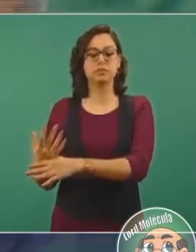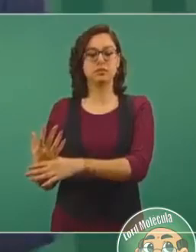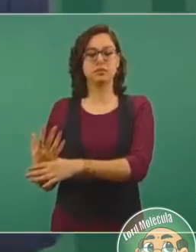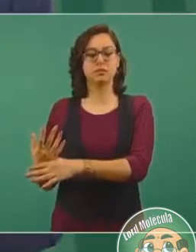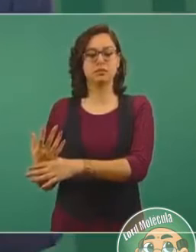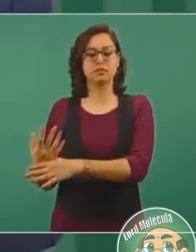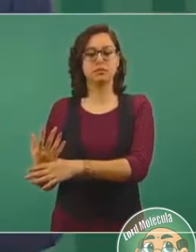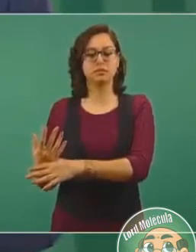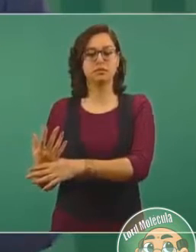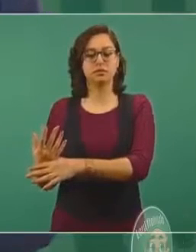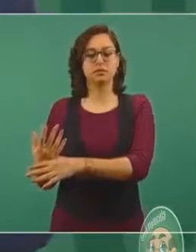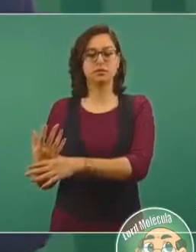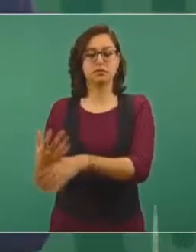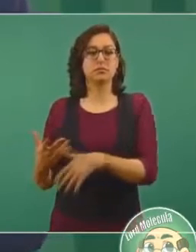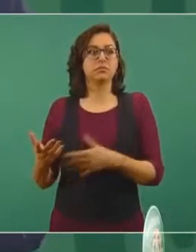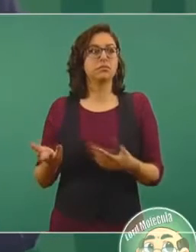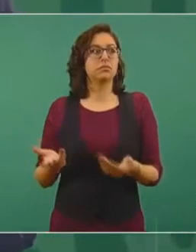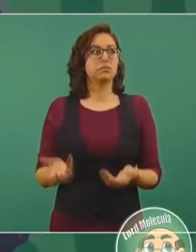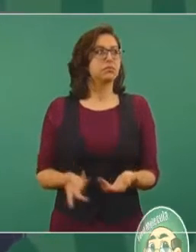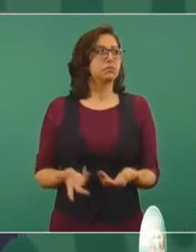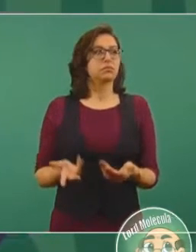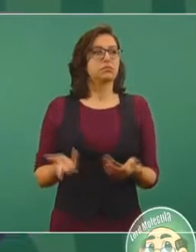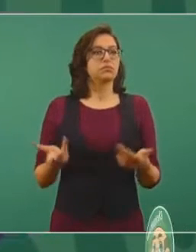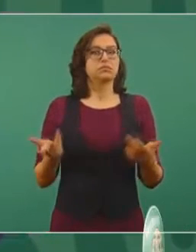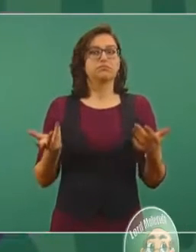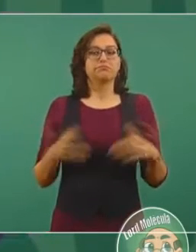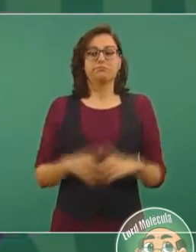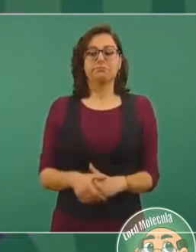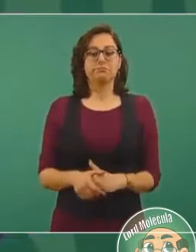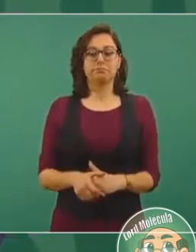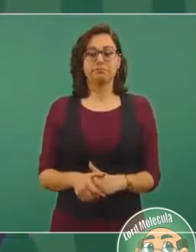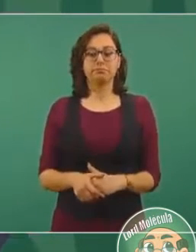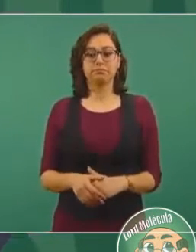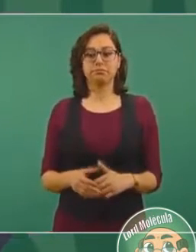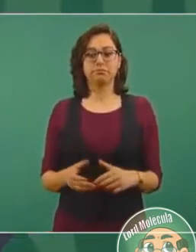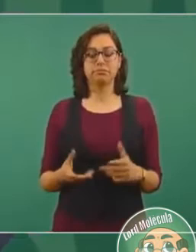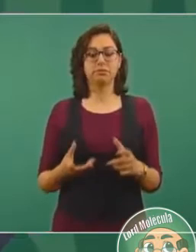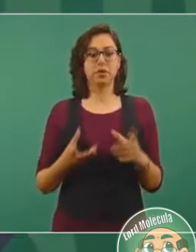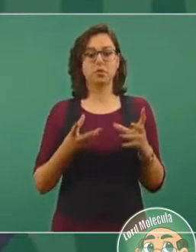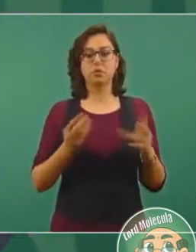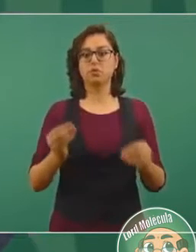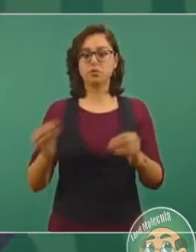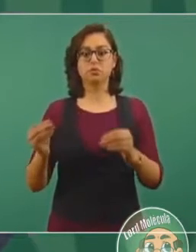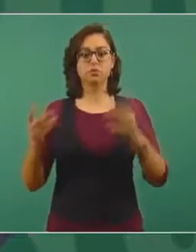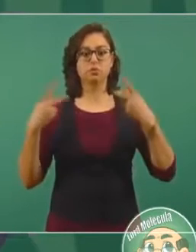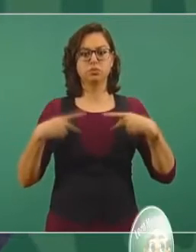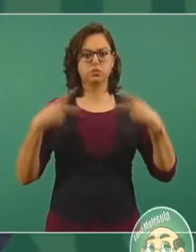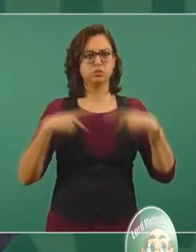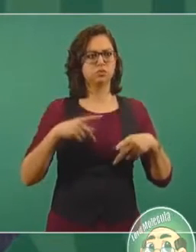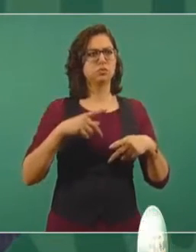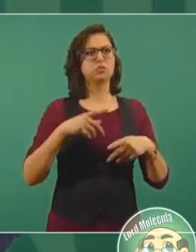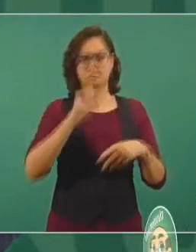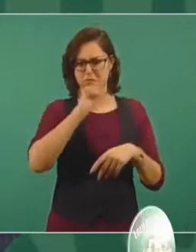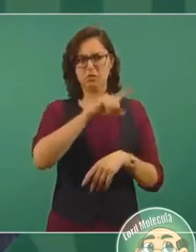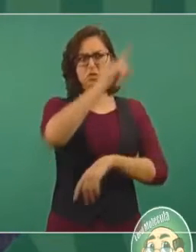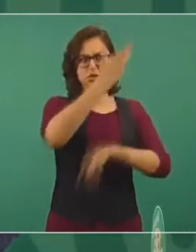hasta personalidades estadounidenses,